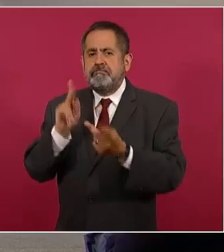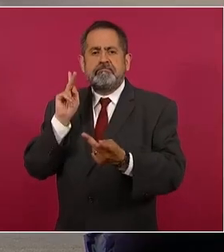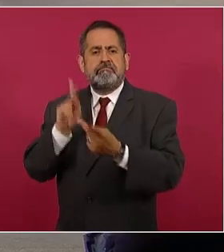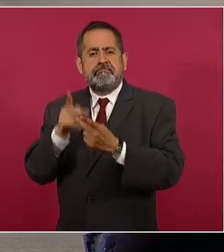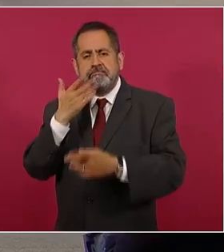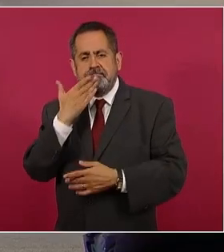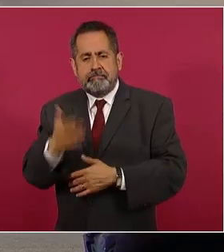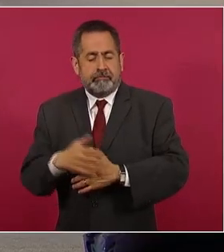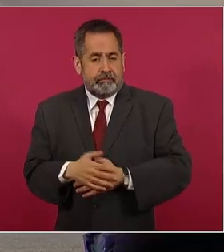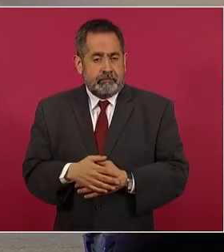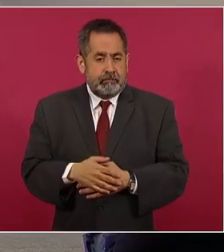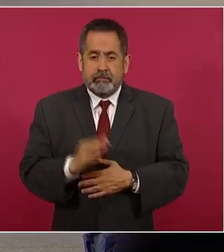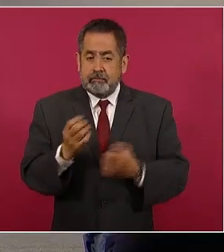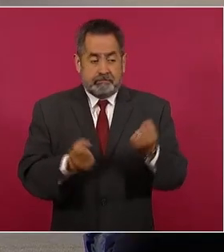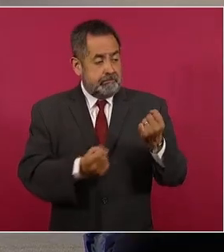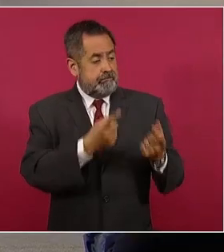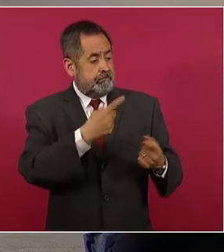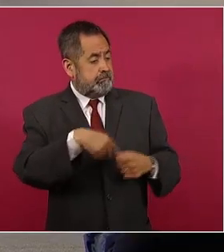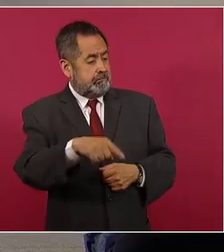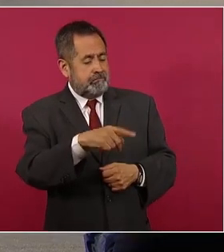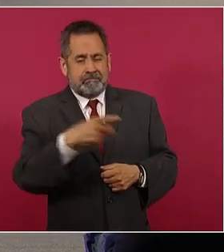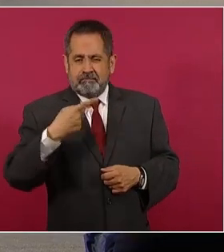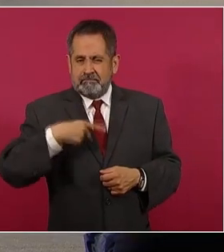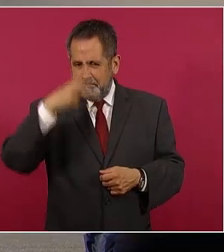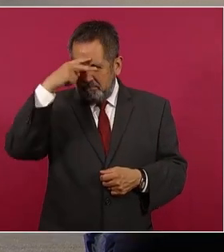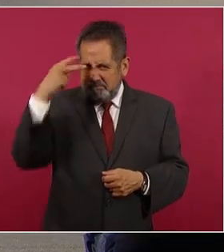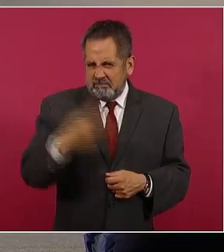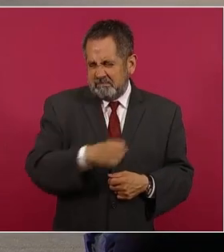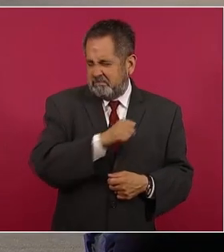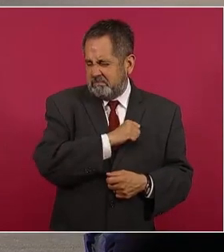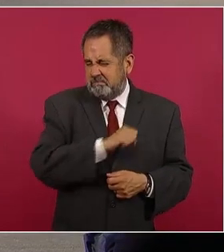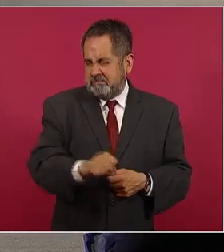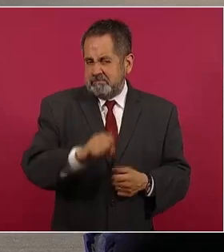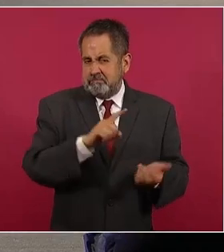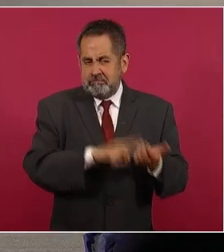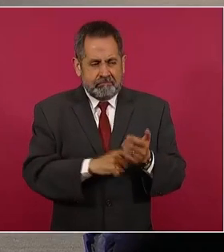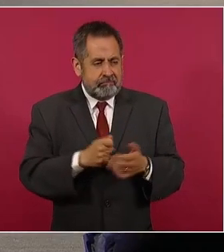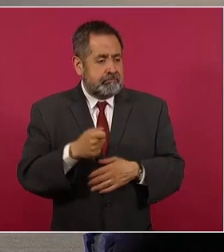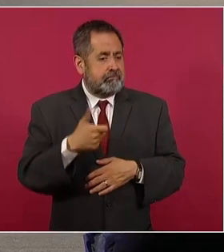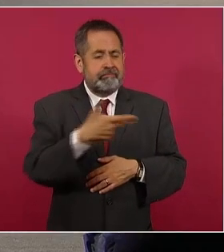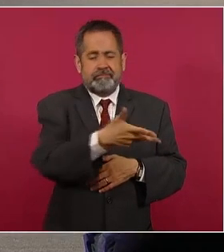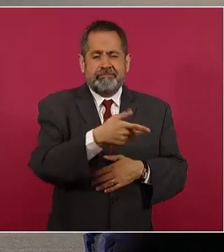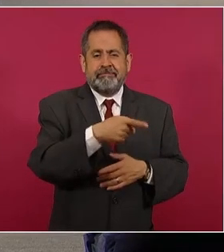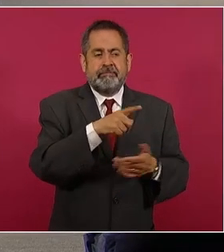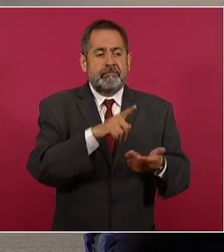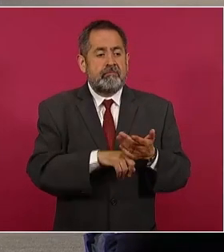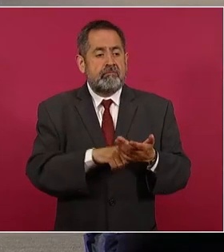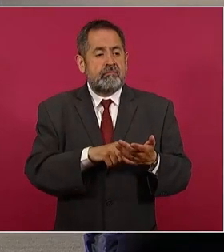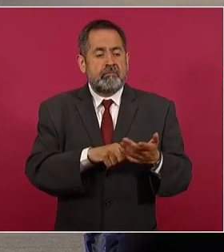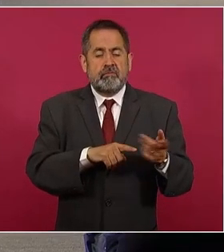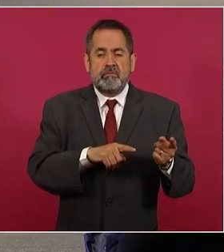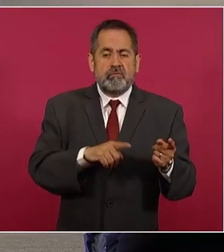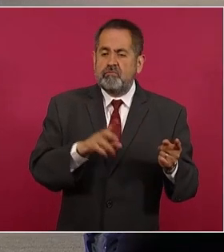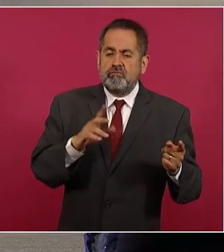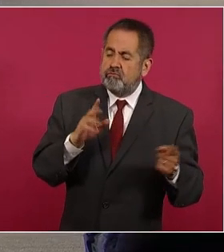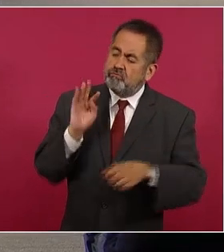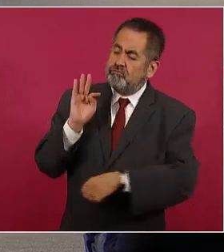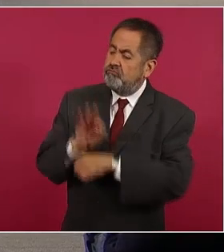algunos malos mexicanos identificados con las peores causas del país